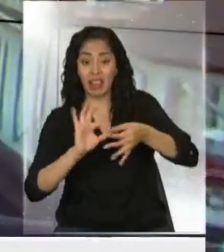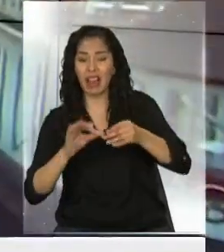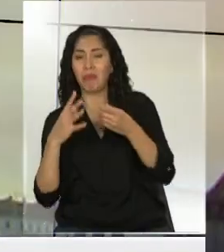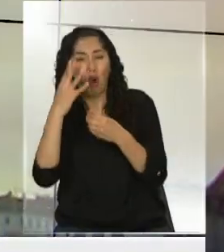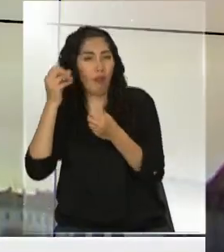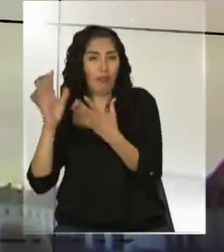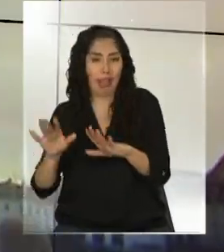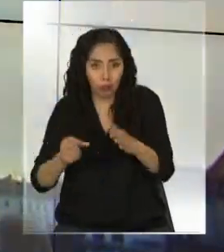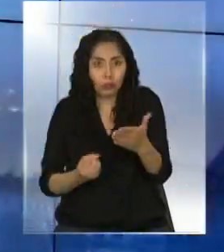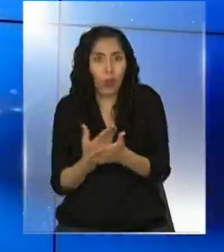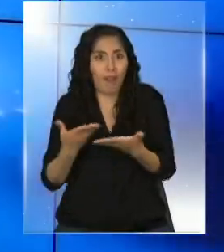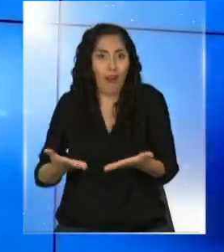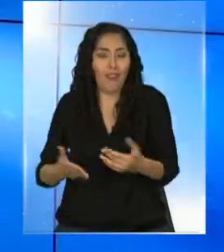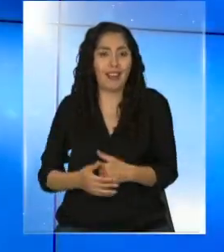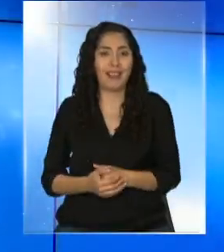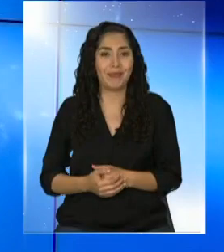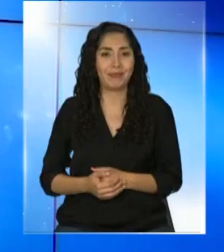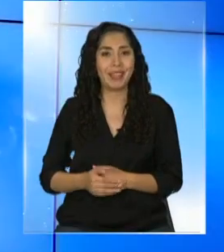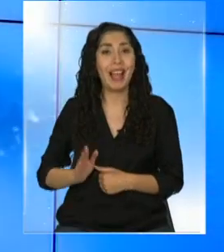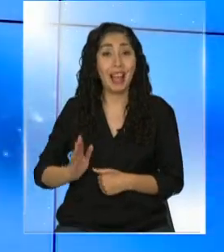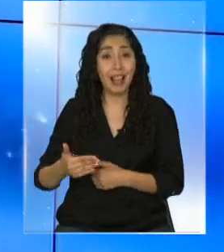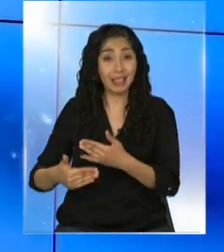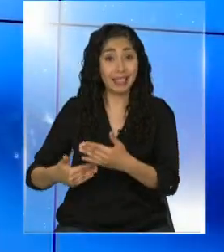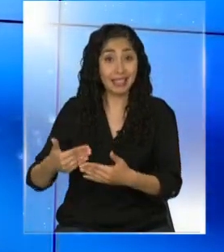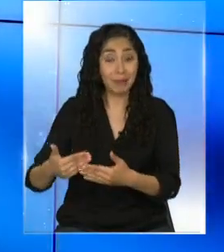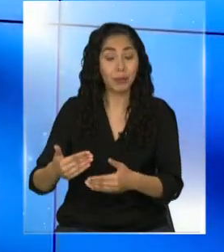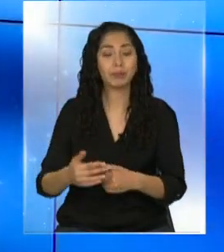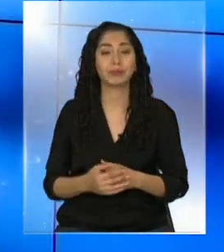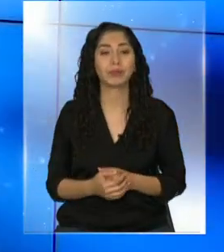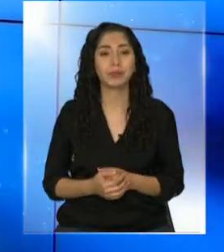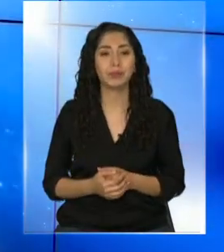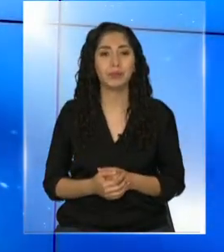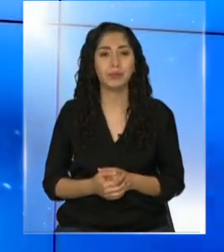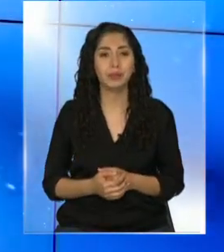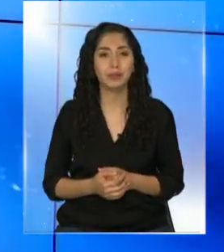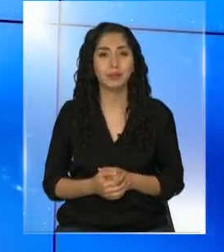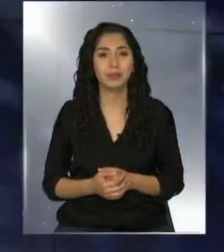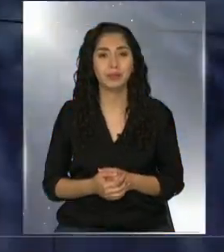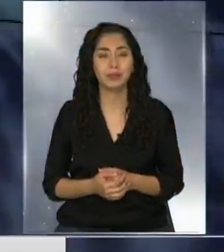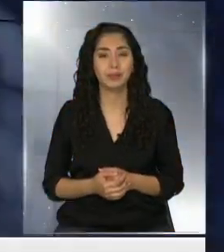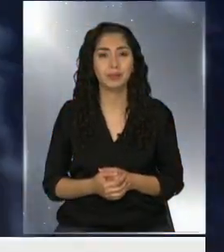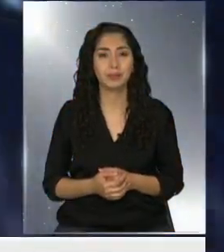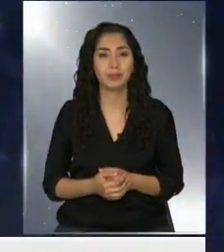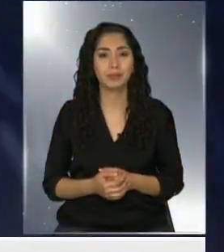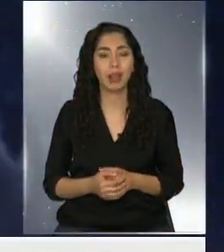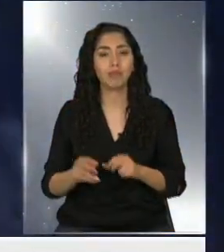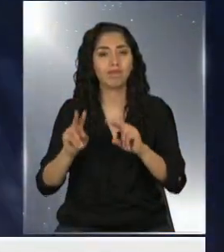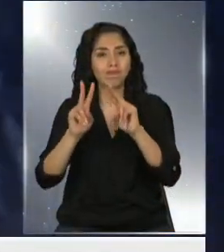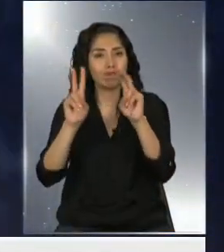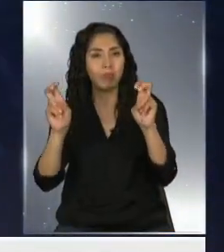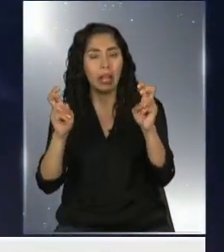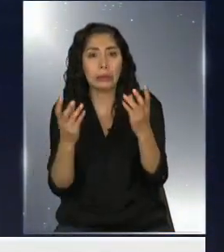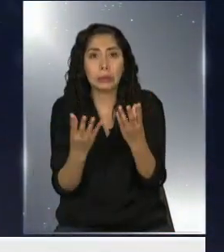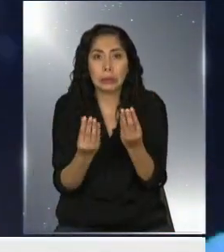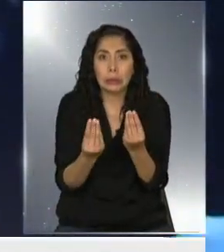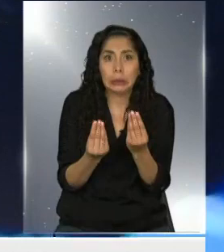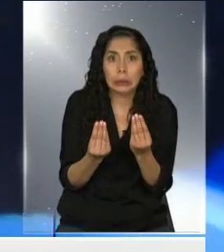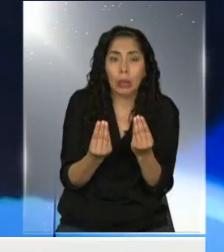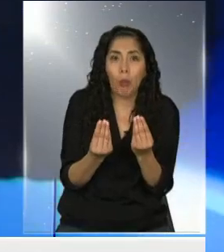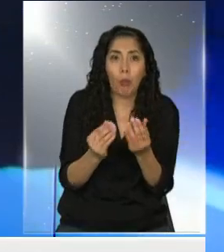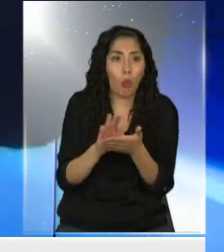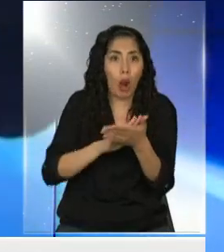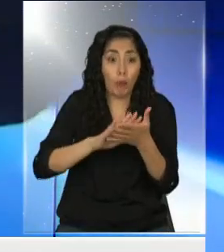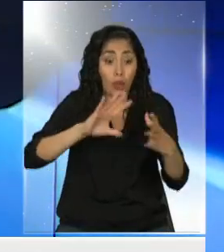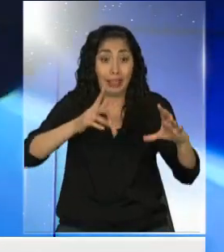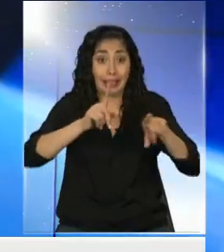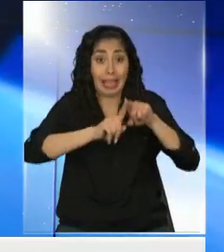Seguimos avanzando, señor director. ¿Le parece? Cuando hablamos muchas veces del temor de que una roca espacial